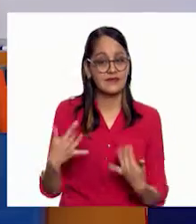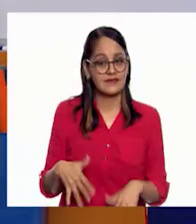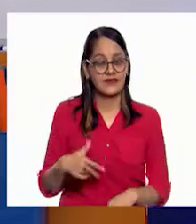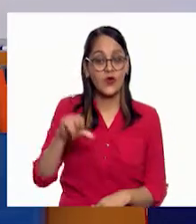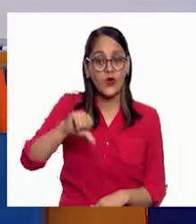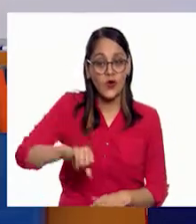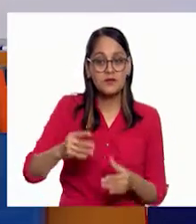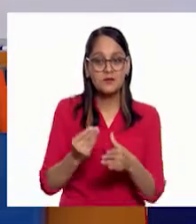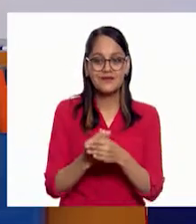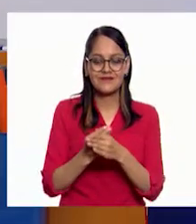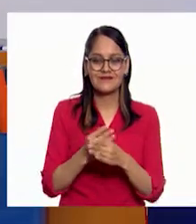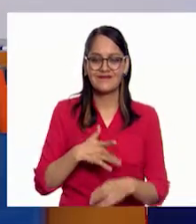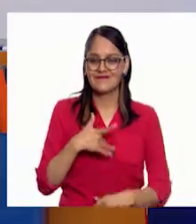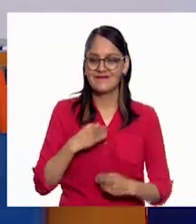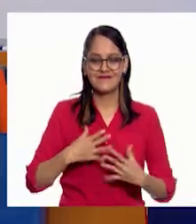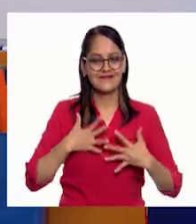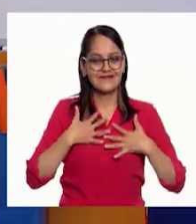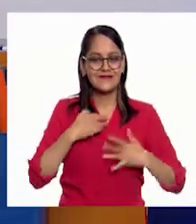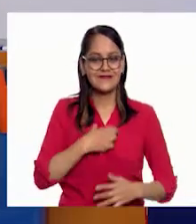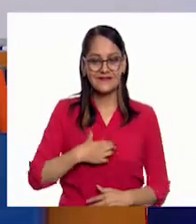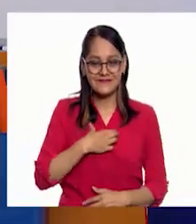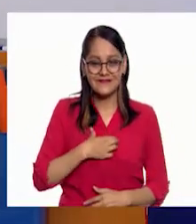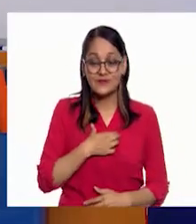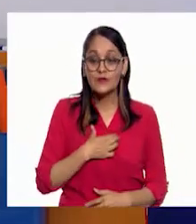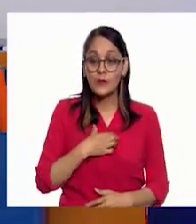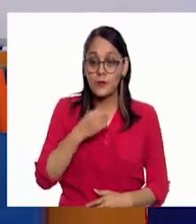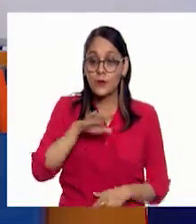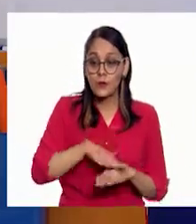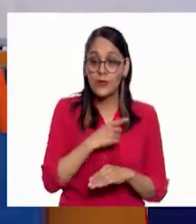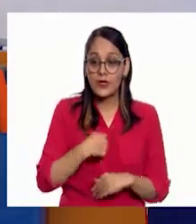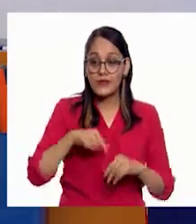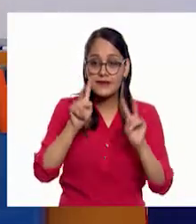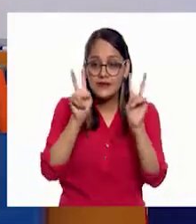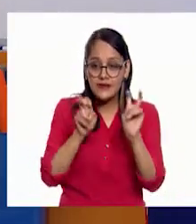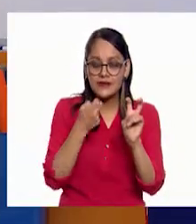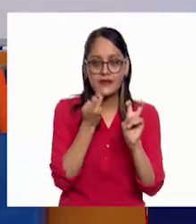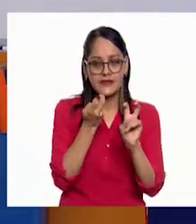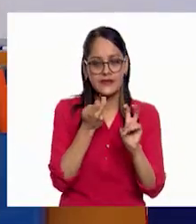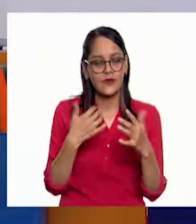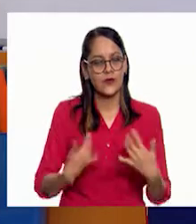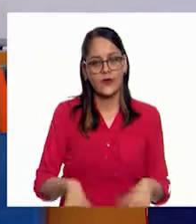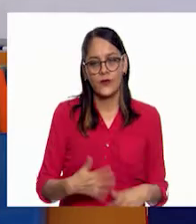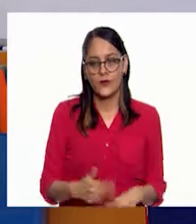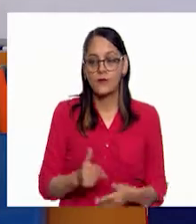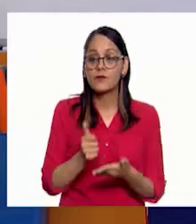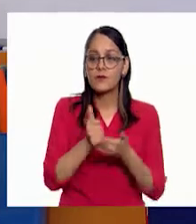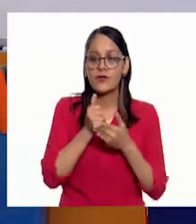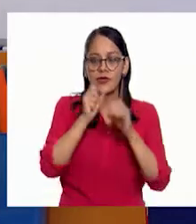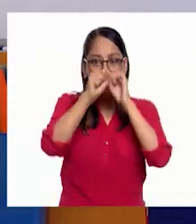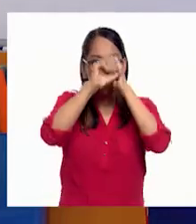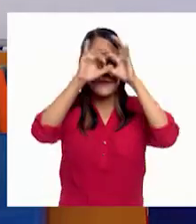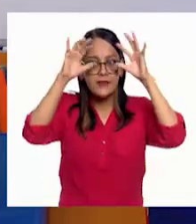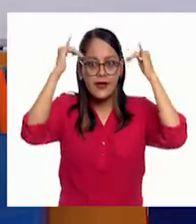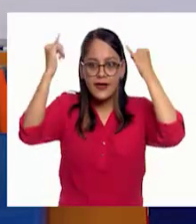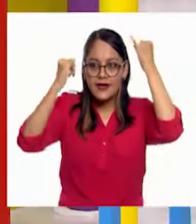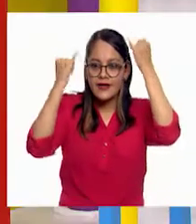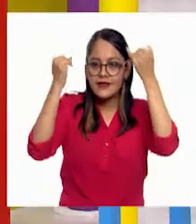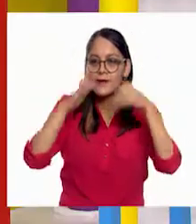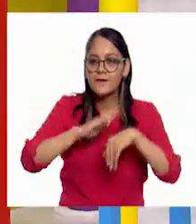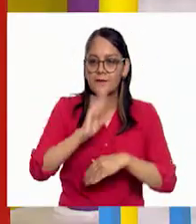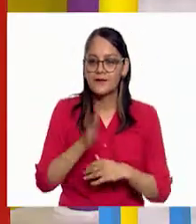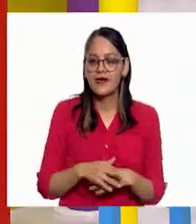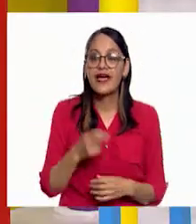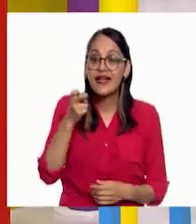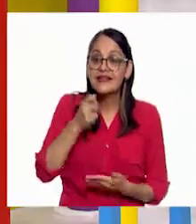me llenan de mucha alegría, me encantan porque son temas que nos dan para, no sé, llenar nuestra imaginación. Nos permite tener